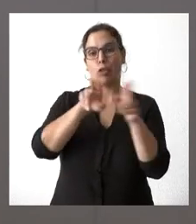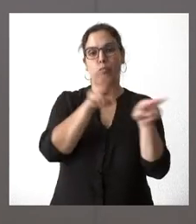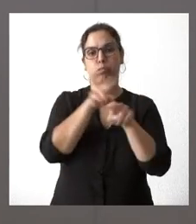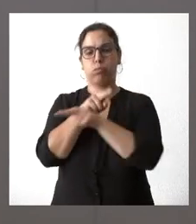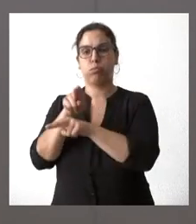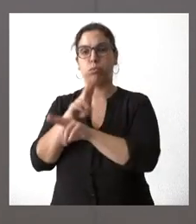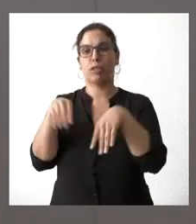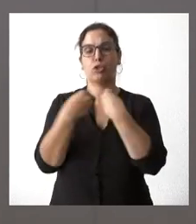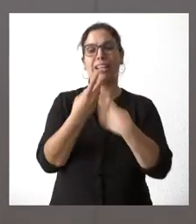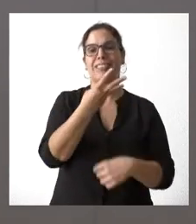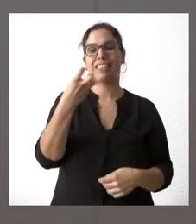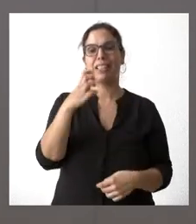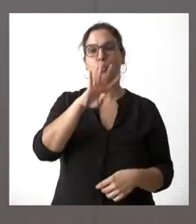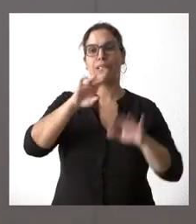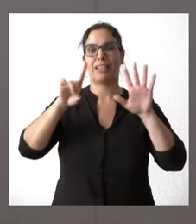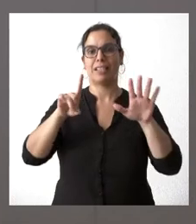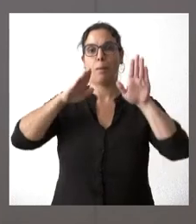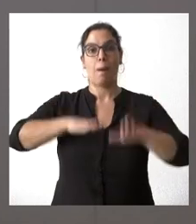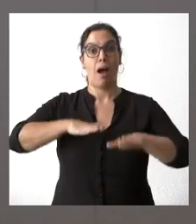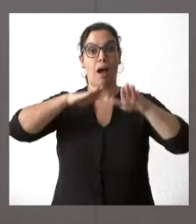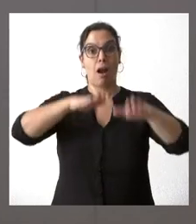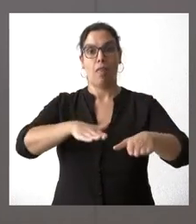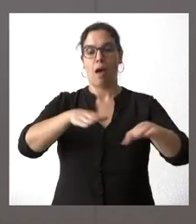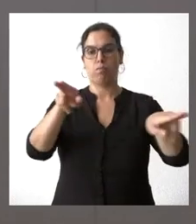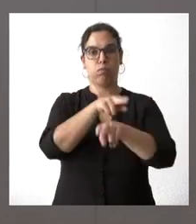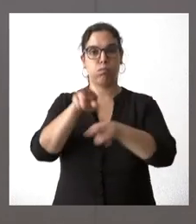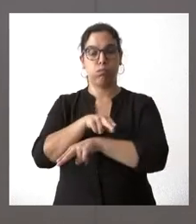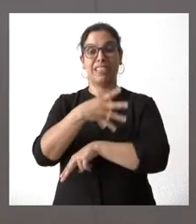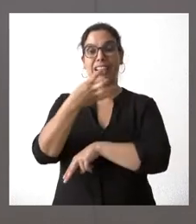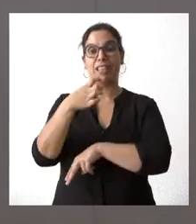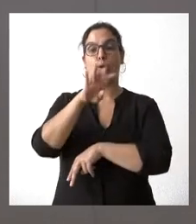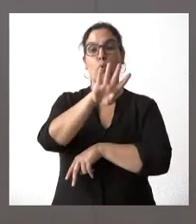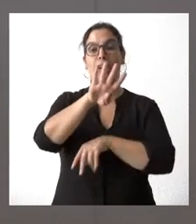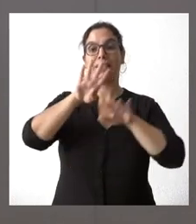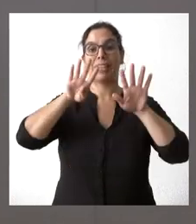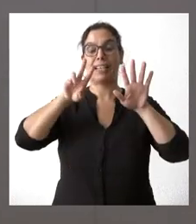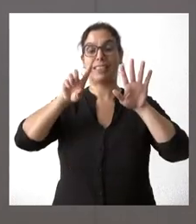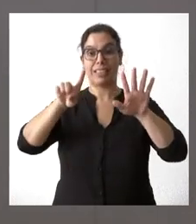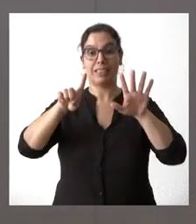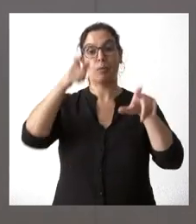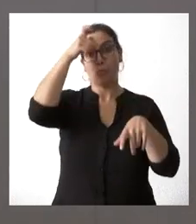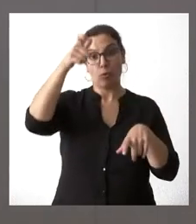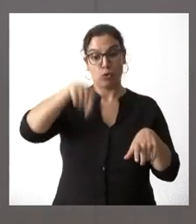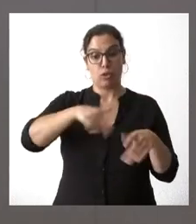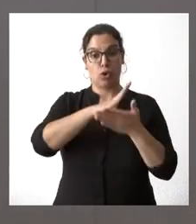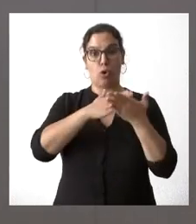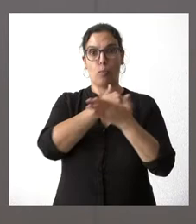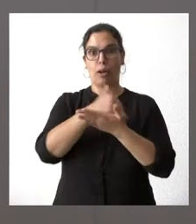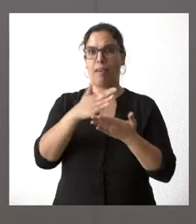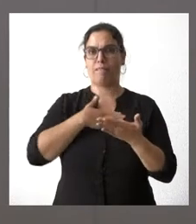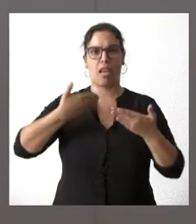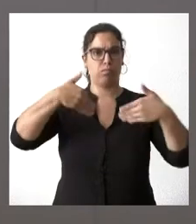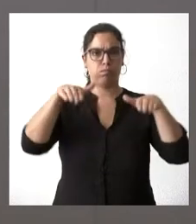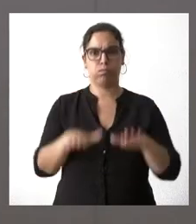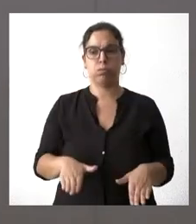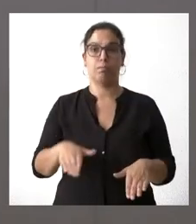346 paradas y 346 municipios de nuestra comunidad autónoma. Y, por tanto, es un perjuicio muy claro, tal y como está planteado